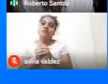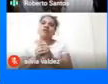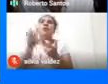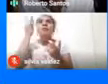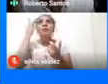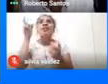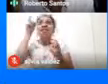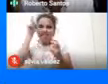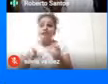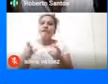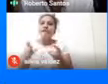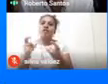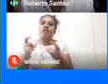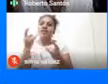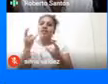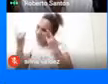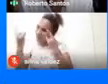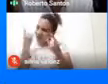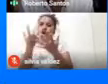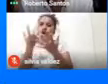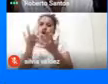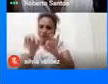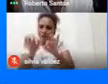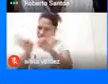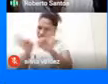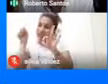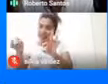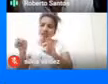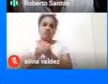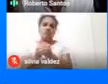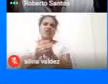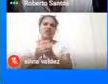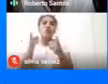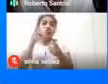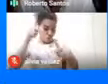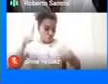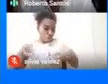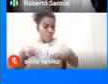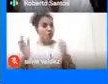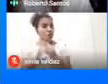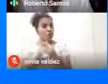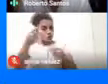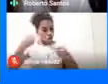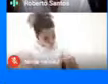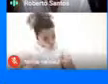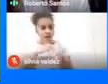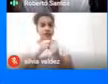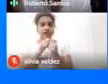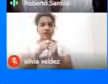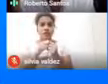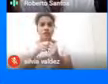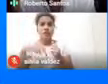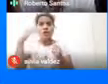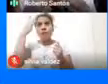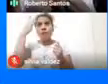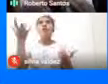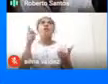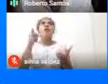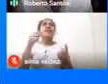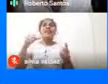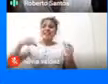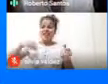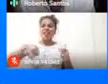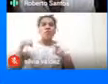Deberían Deberían interesarse Que es Por lo suyo Por lo nuestro Por lo que Lo que Lo que tenemos